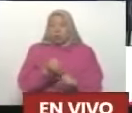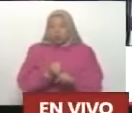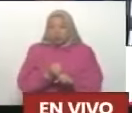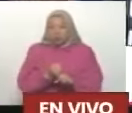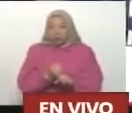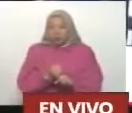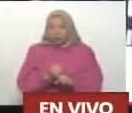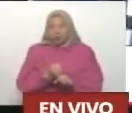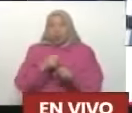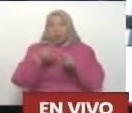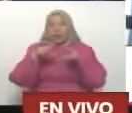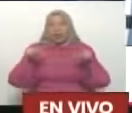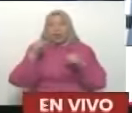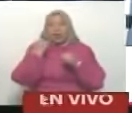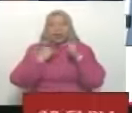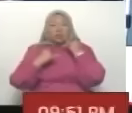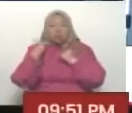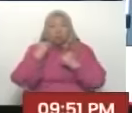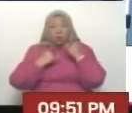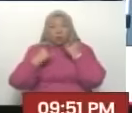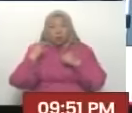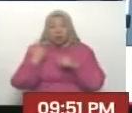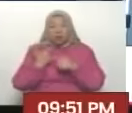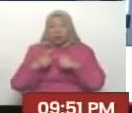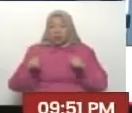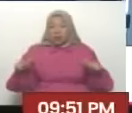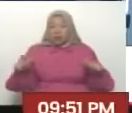lenguas, civilizaciones,